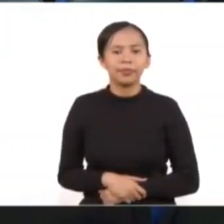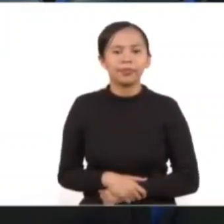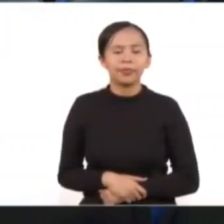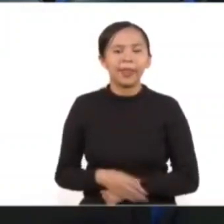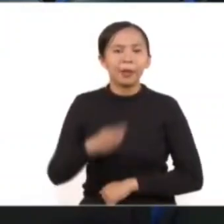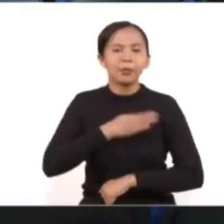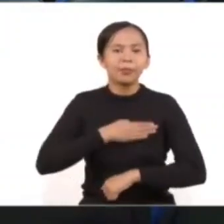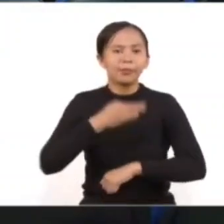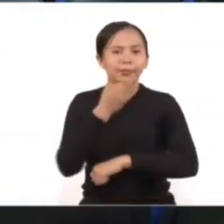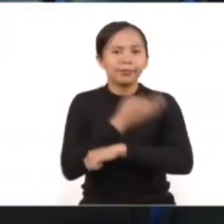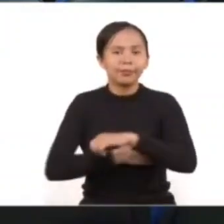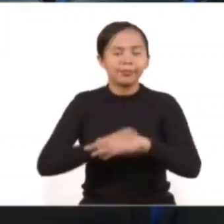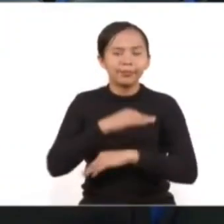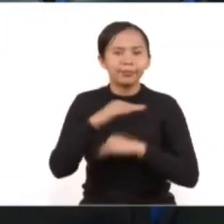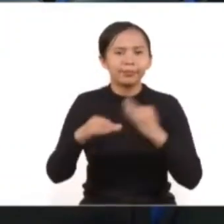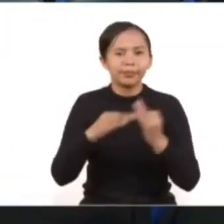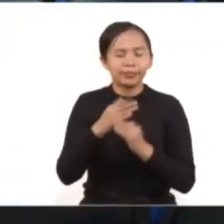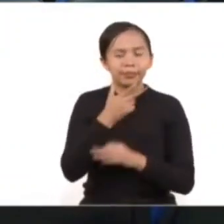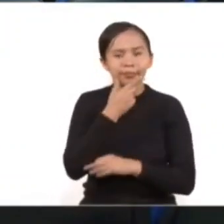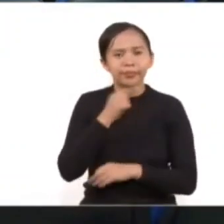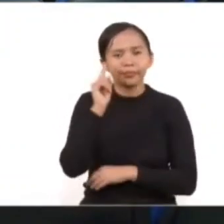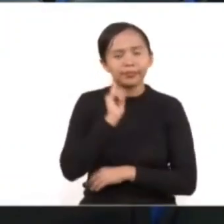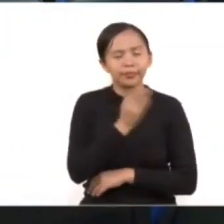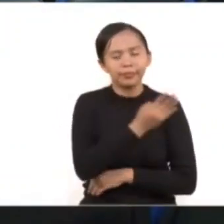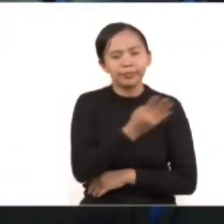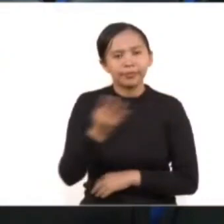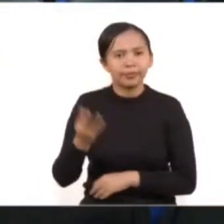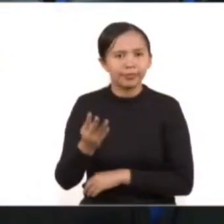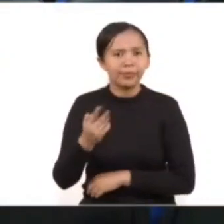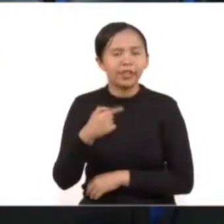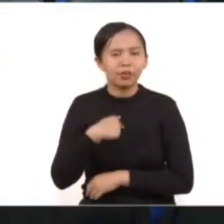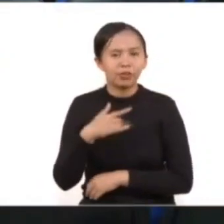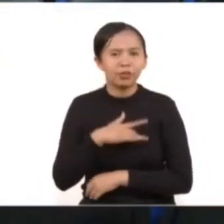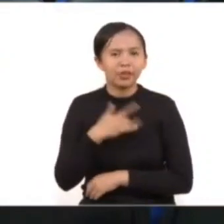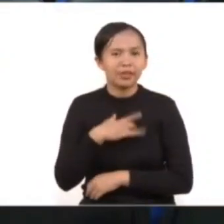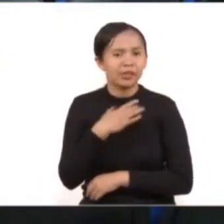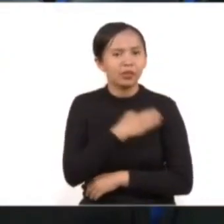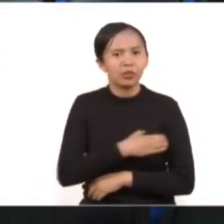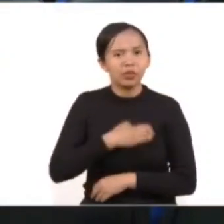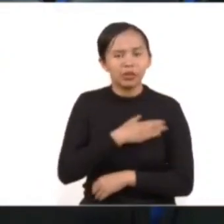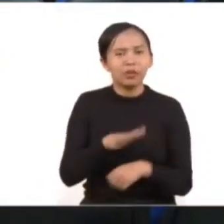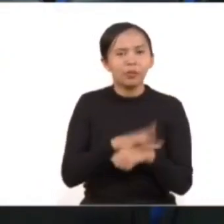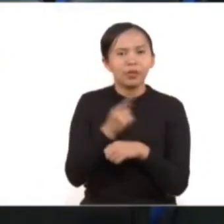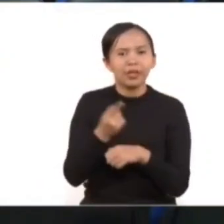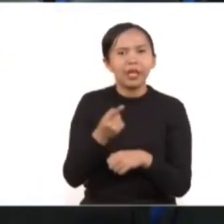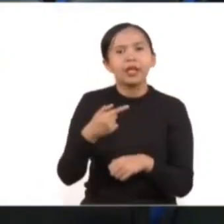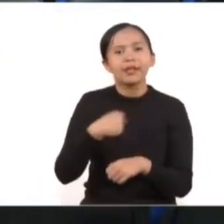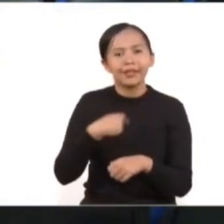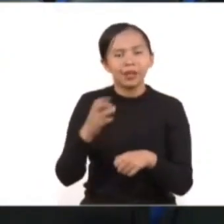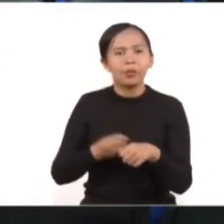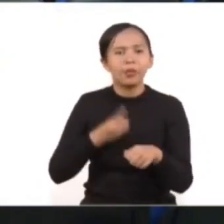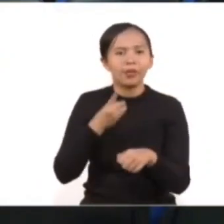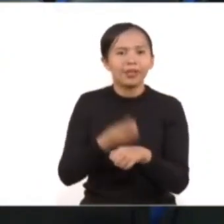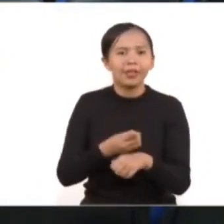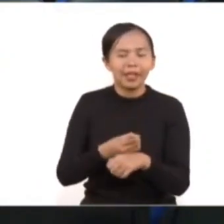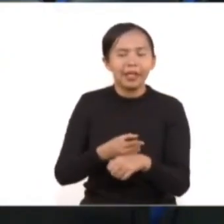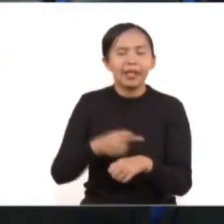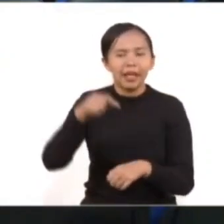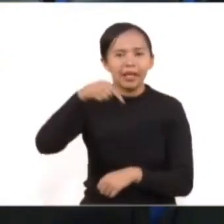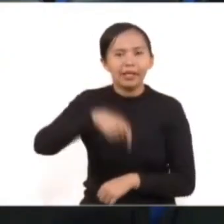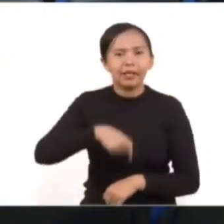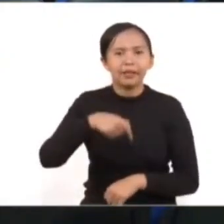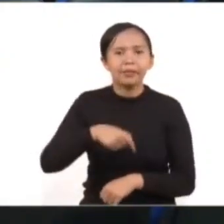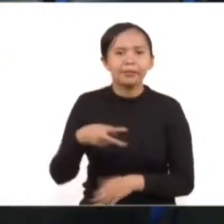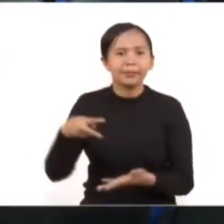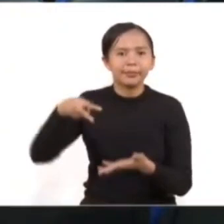Muy buenas tardes a todas y a todos. Estoy muy contenta de tener la oportunidad de participar